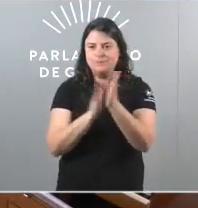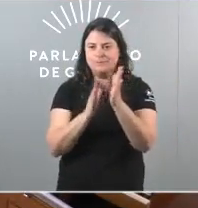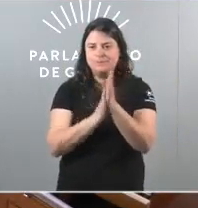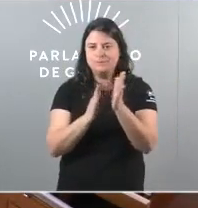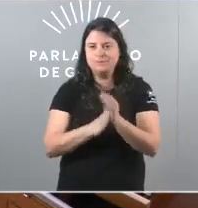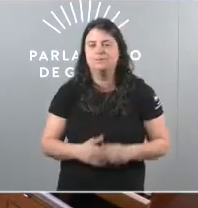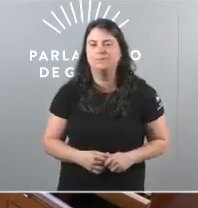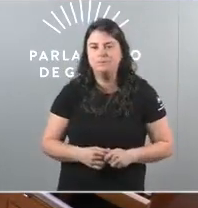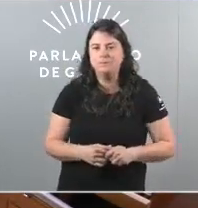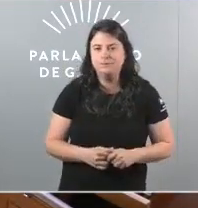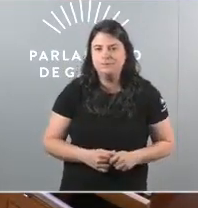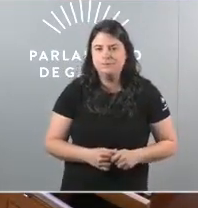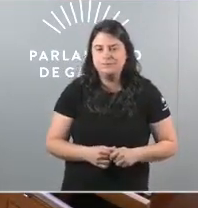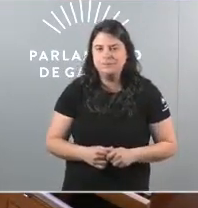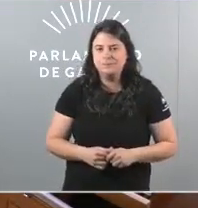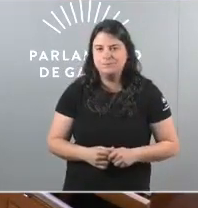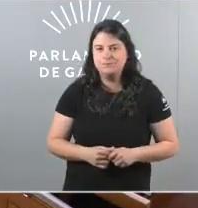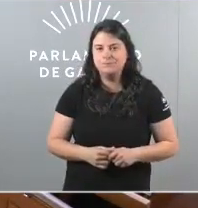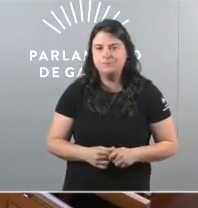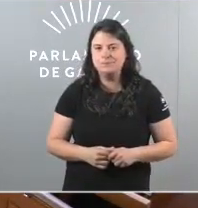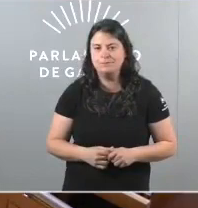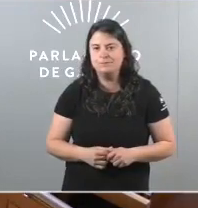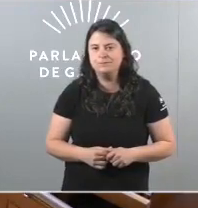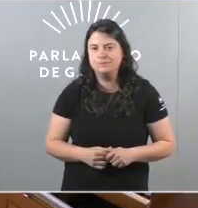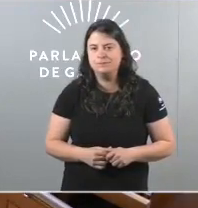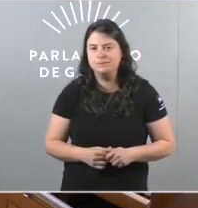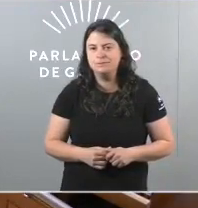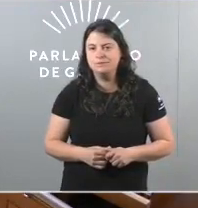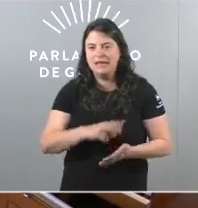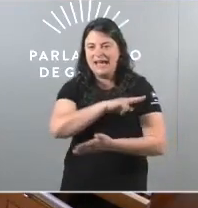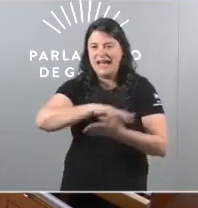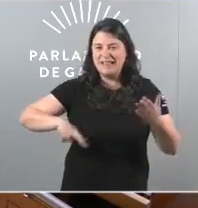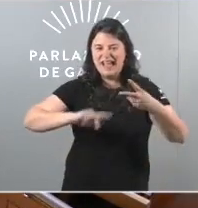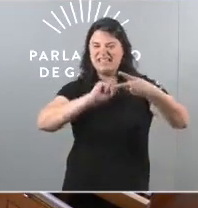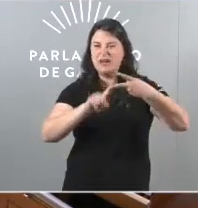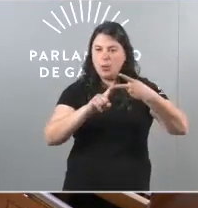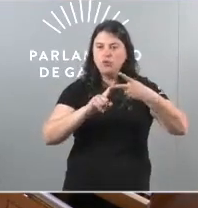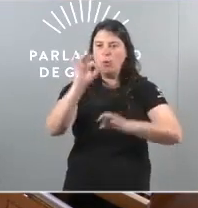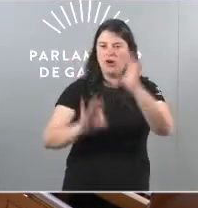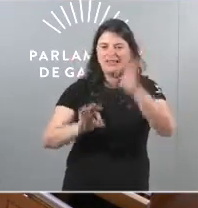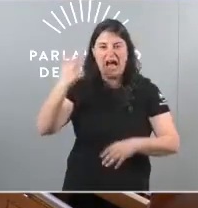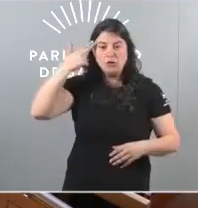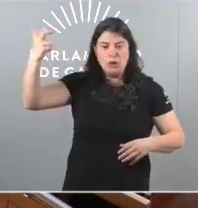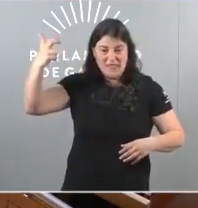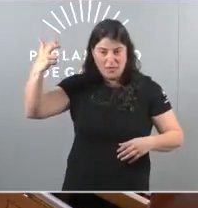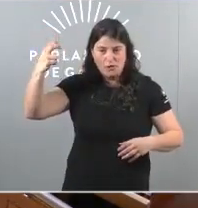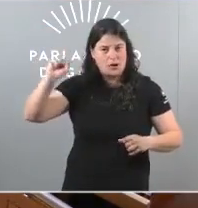Galiza ten a segunda taxa de suicidios máis alta